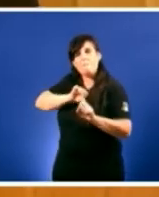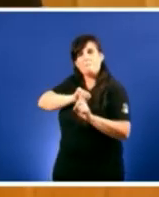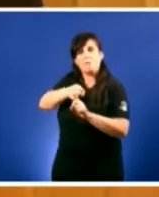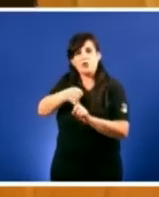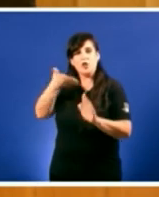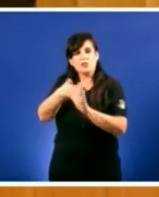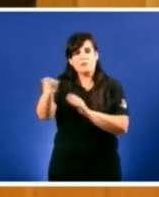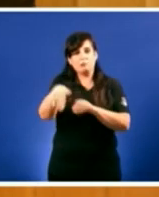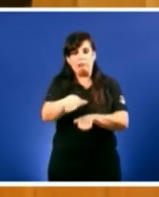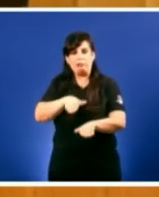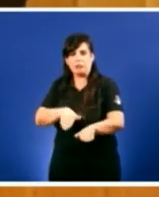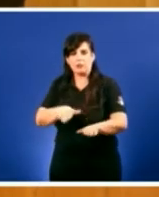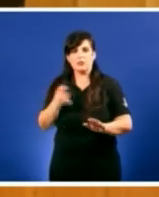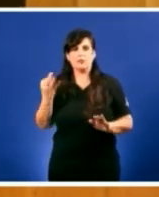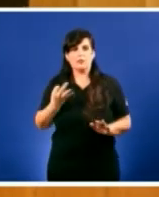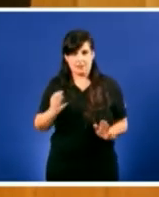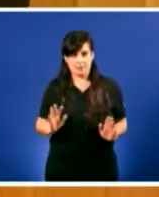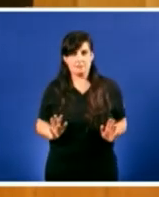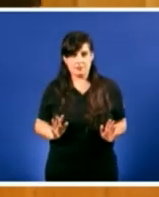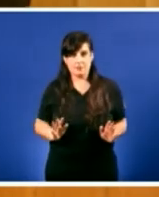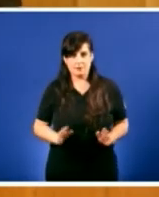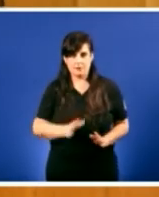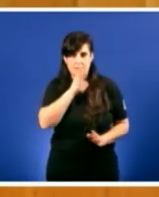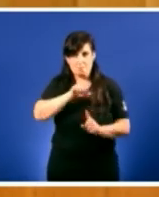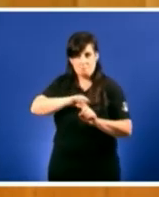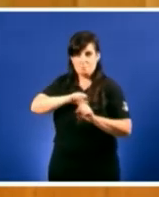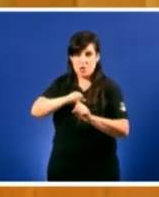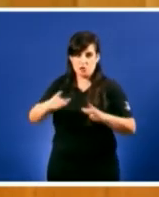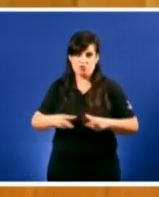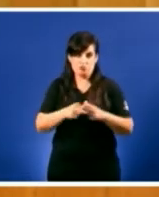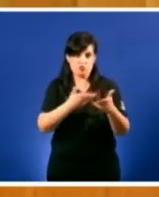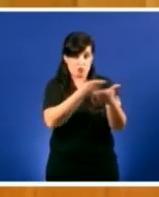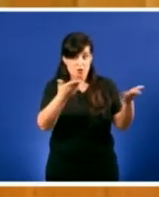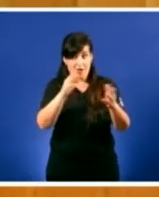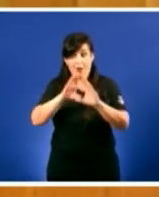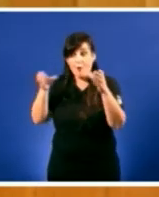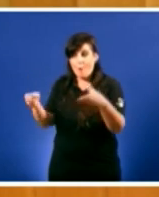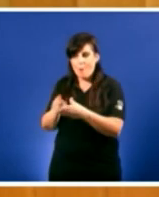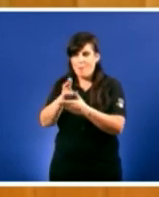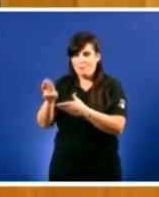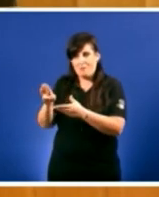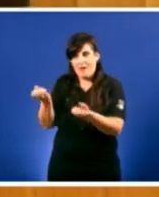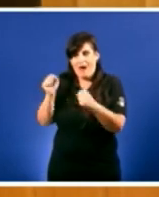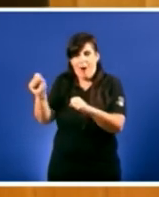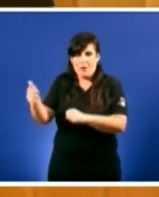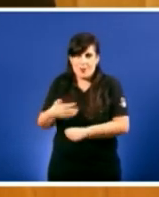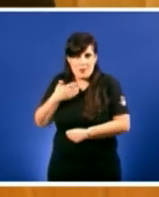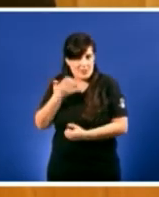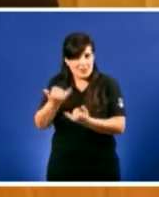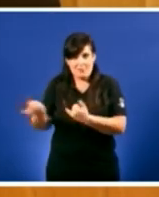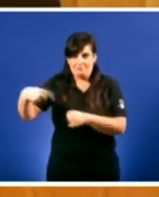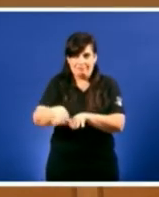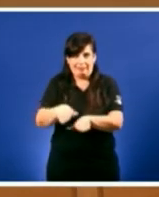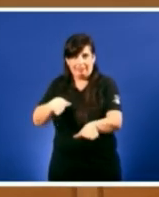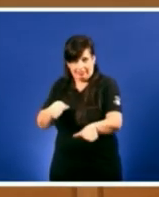que a presión social obrigou nos a recuar senhores do Partido Popular mal que lhes pese intenta